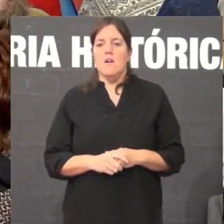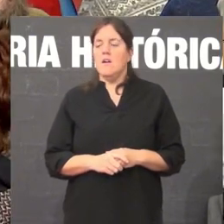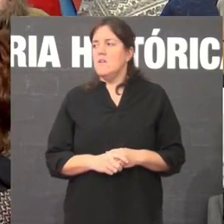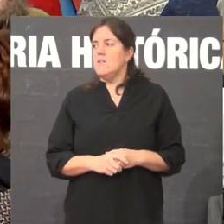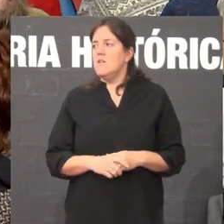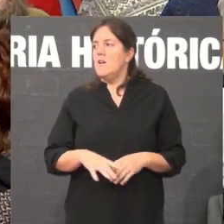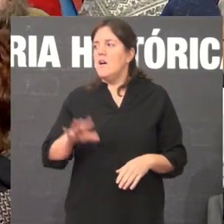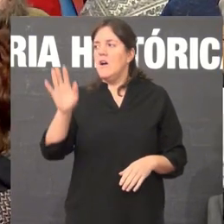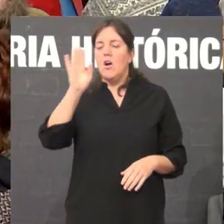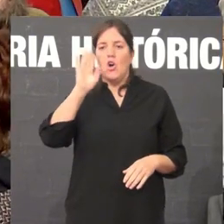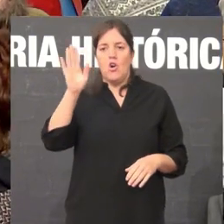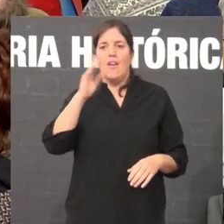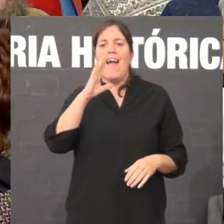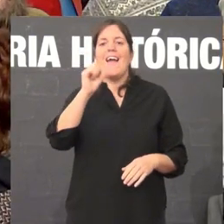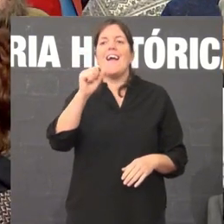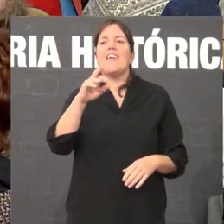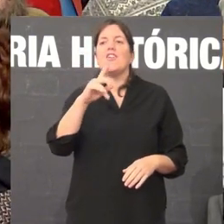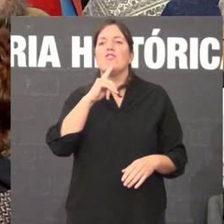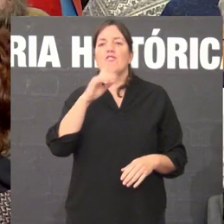Hola Carlos